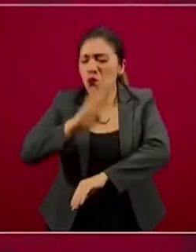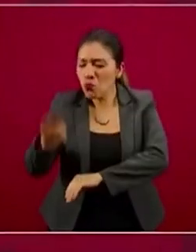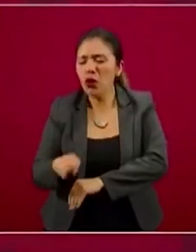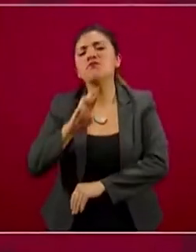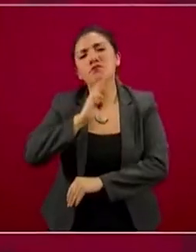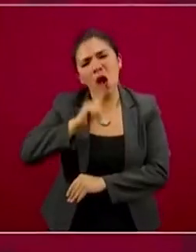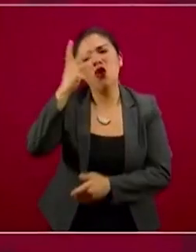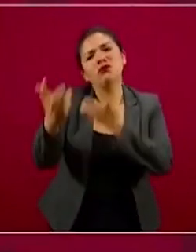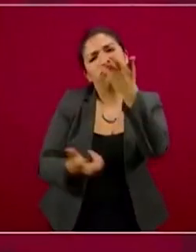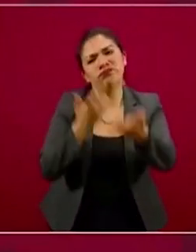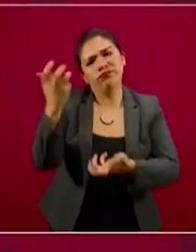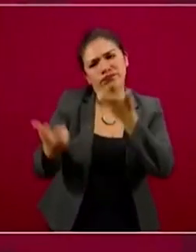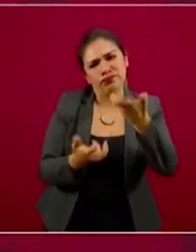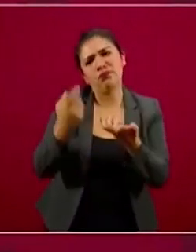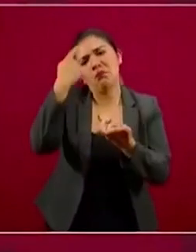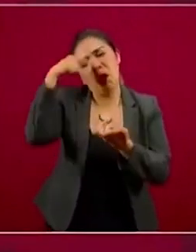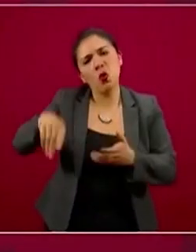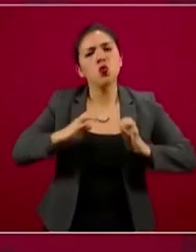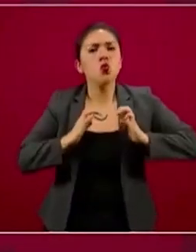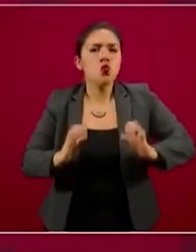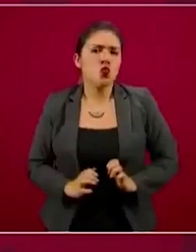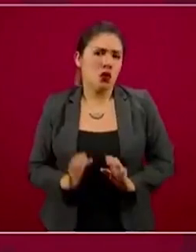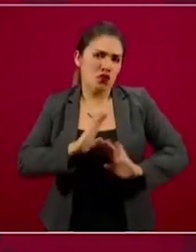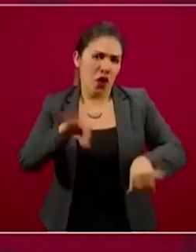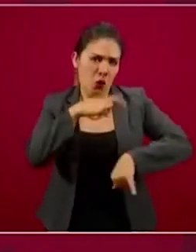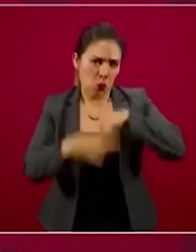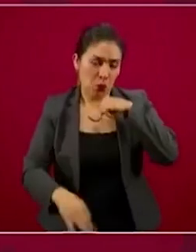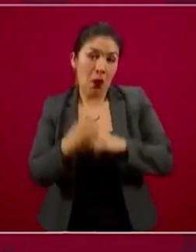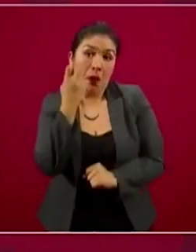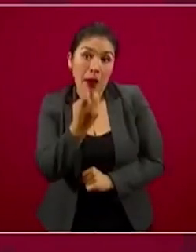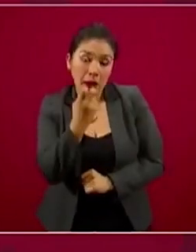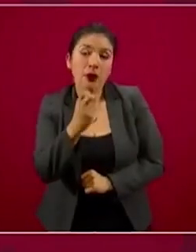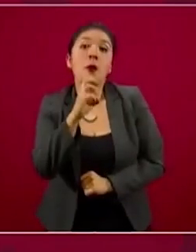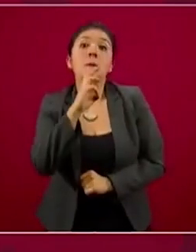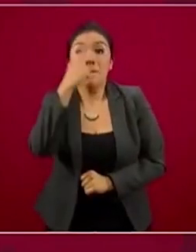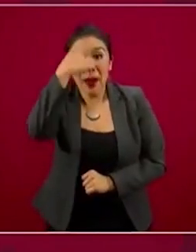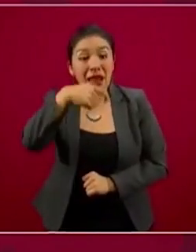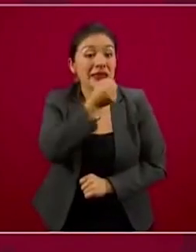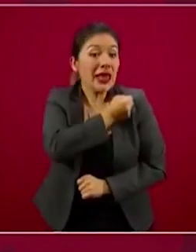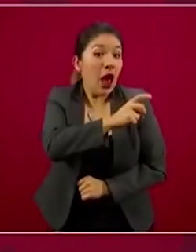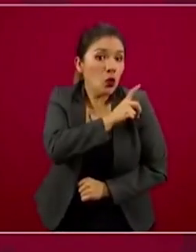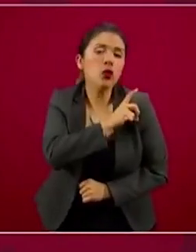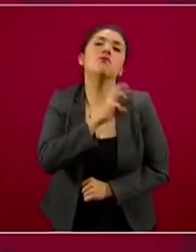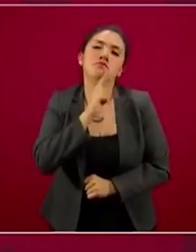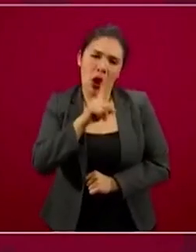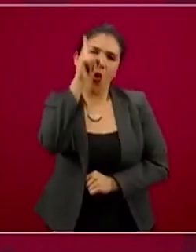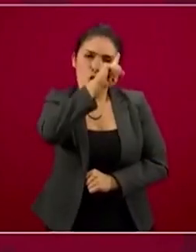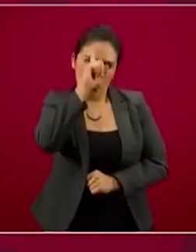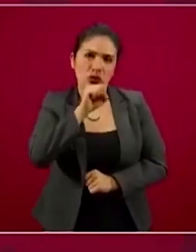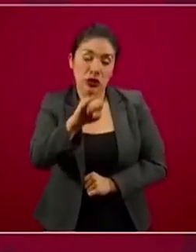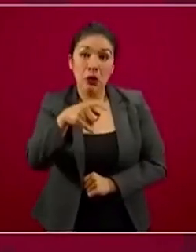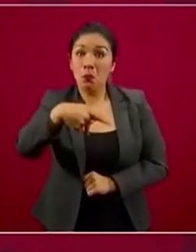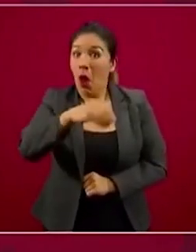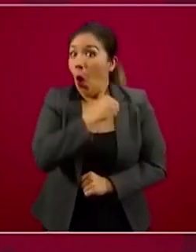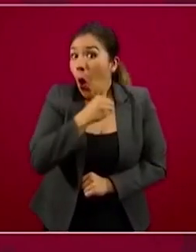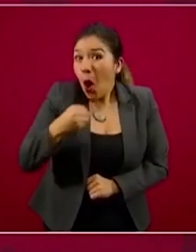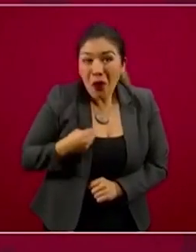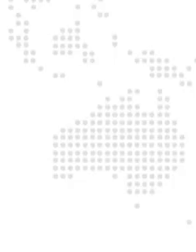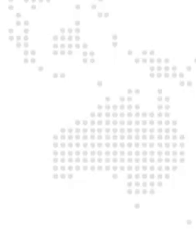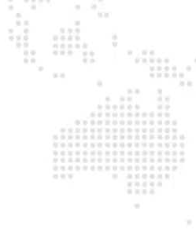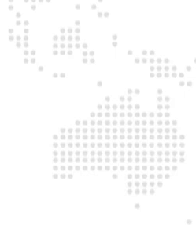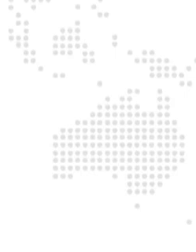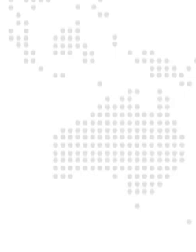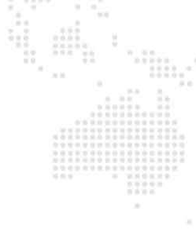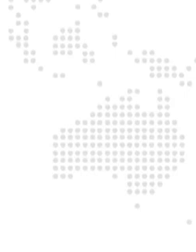mecanismo de disposición final de cuerpos, que insisto, desde el punto de vista sanitario sí es preferente, pero no está obligado.